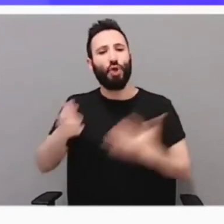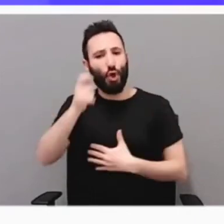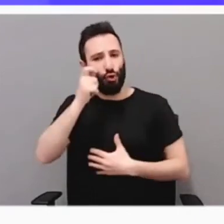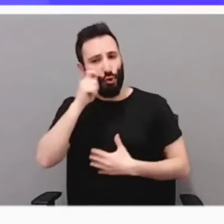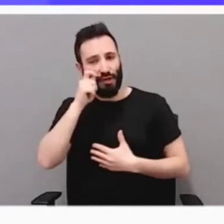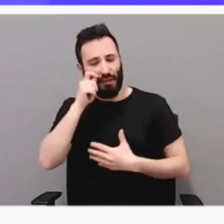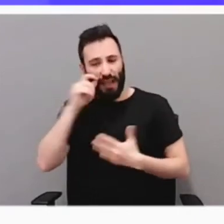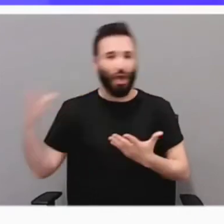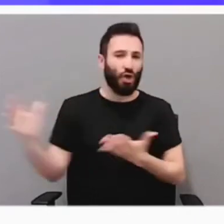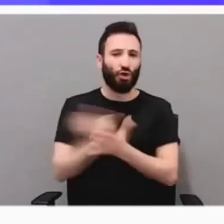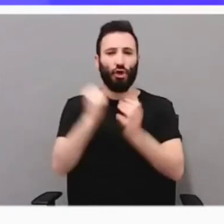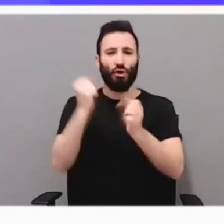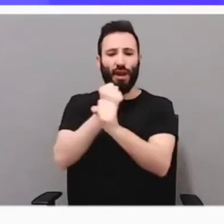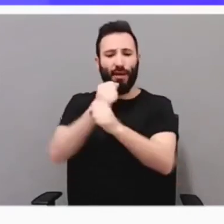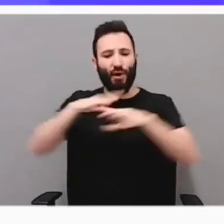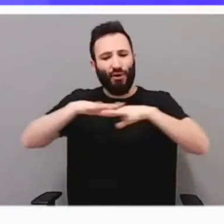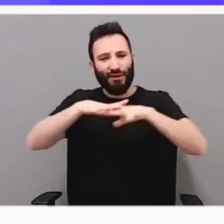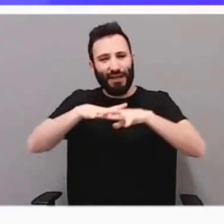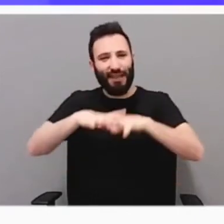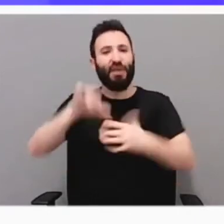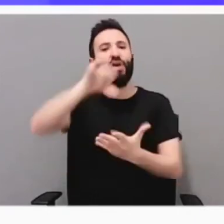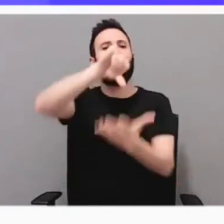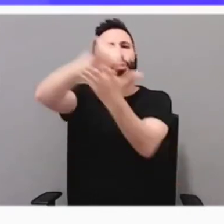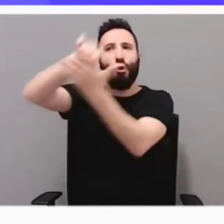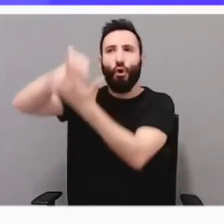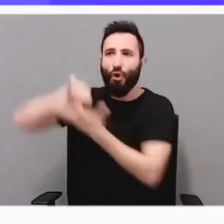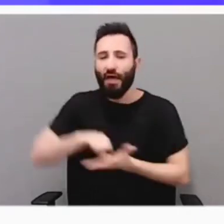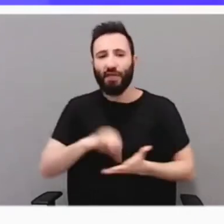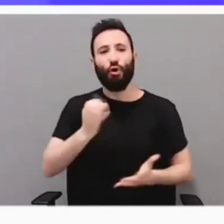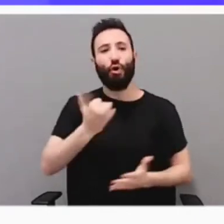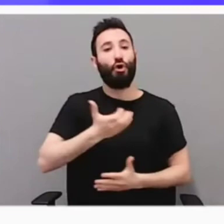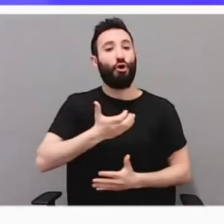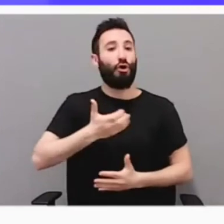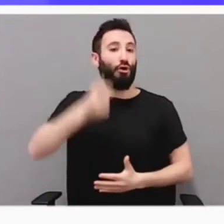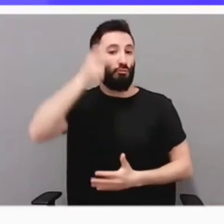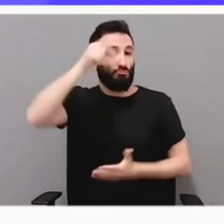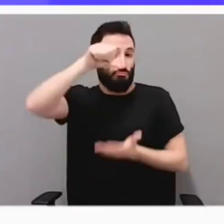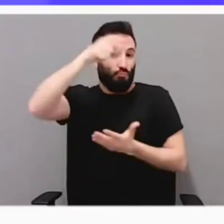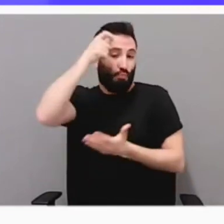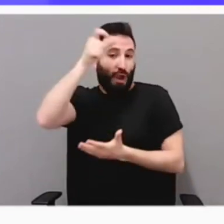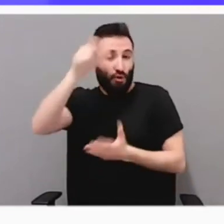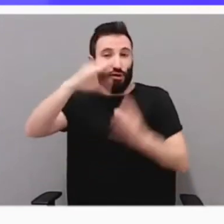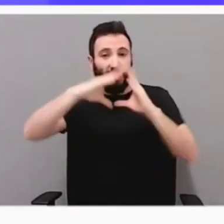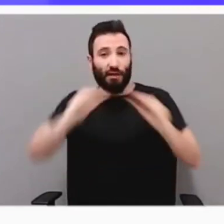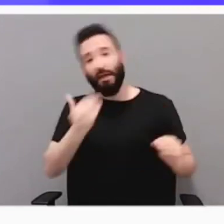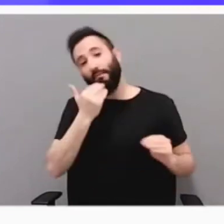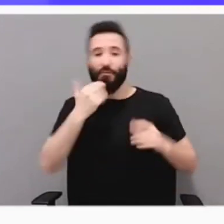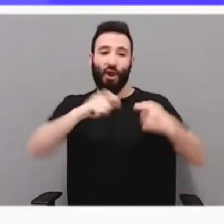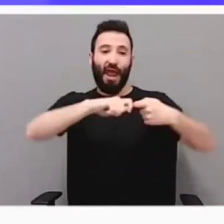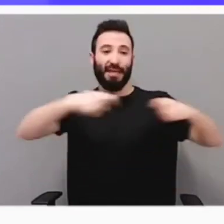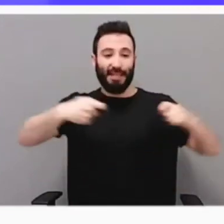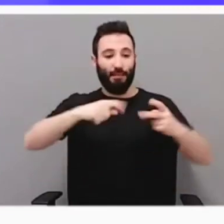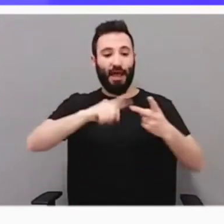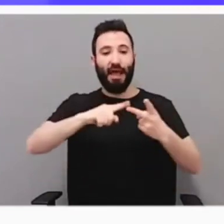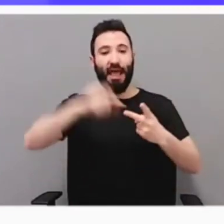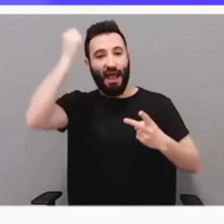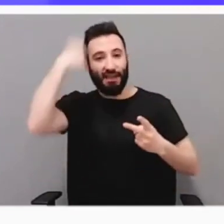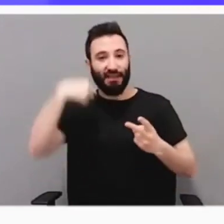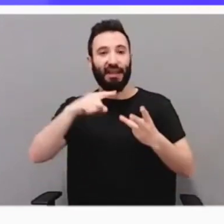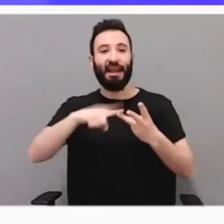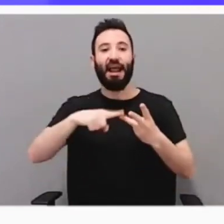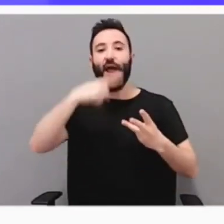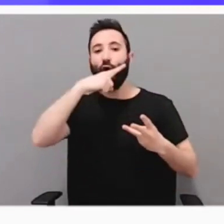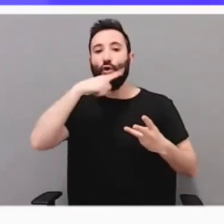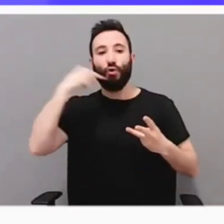trabajando en red a seis ciudades o municipios andaluzos muy similares, como son Estepa, Antequera, Lucena, Puente Genil, Écija